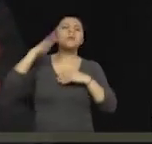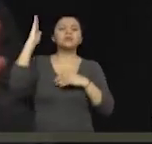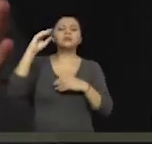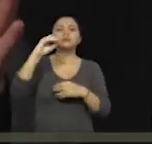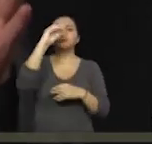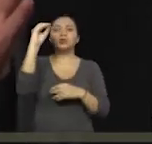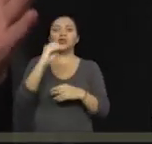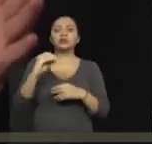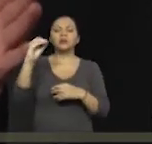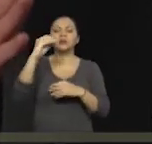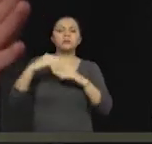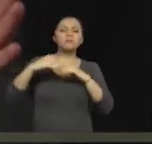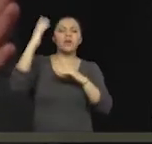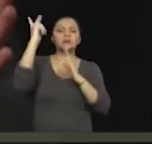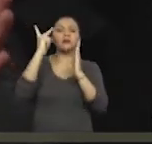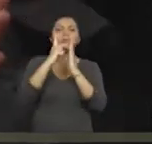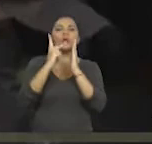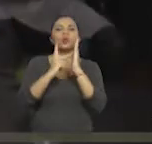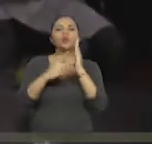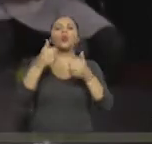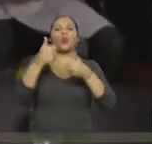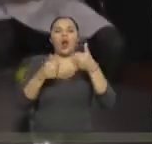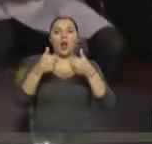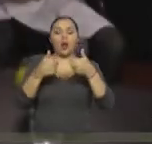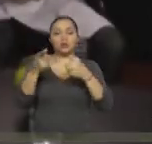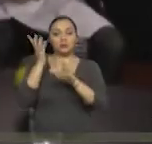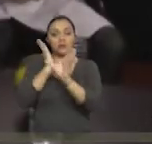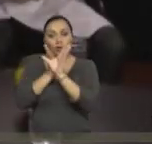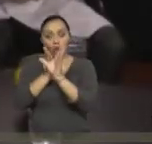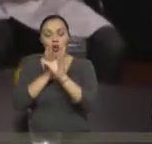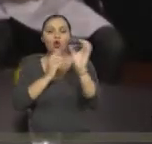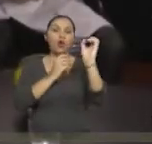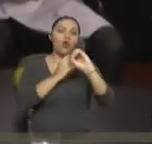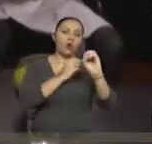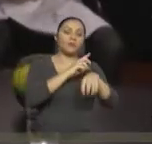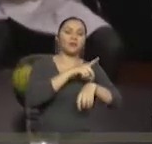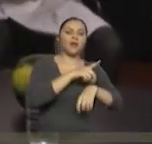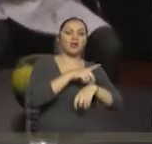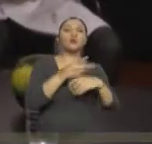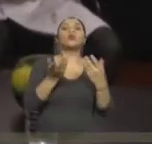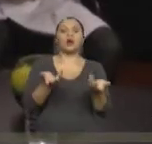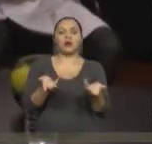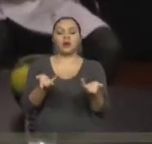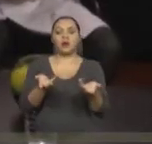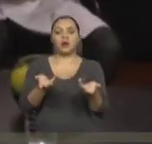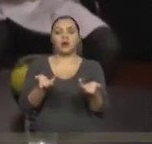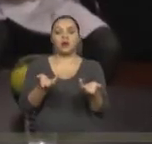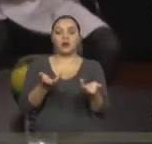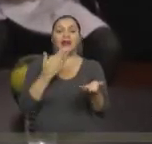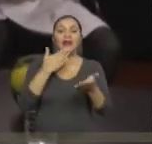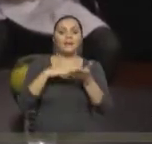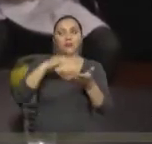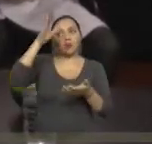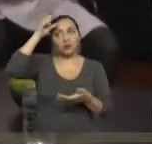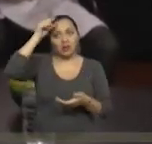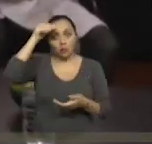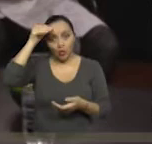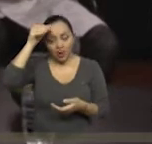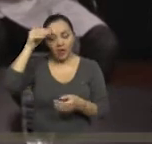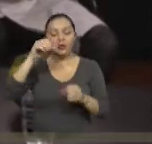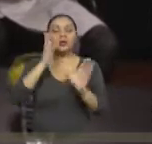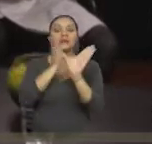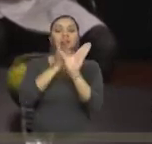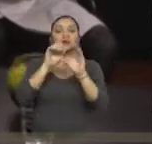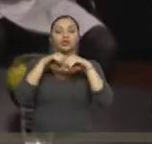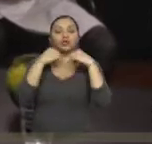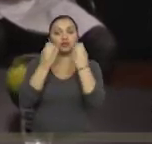tu opinión o tu criterio para esa calificación con discapacidad? Si sería intelectual o psicosocial, ¿tú elevas